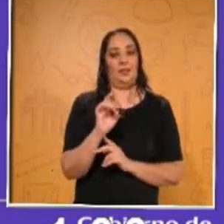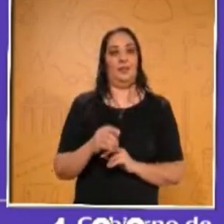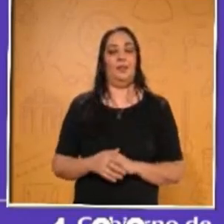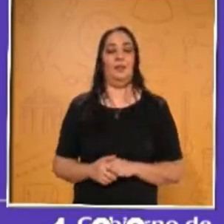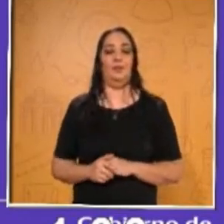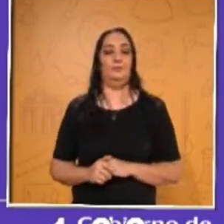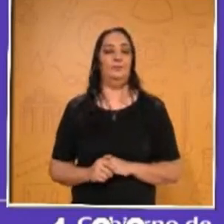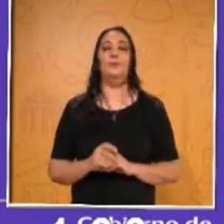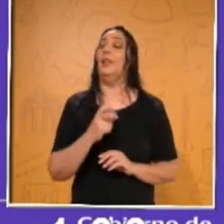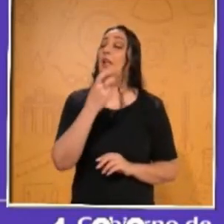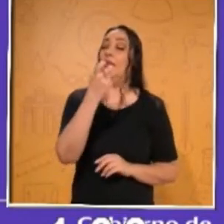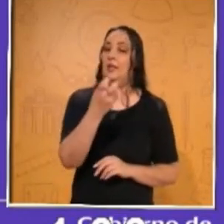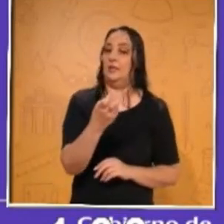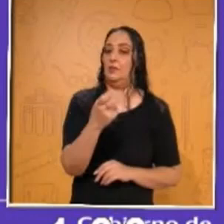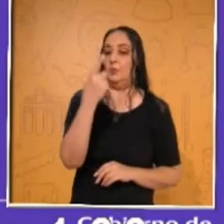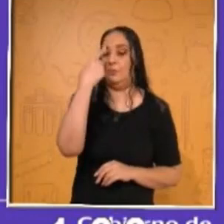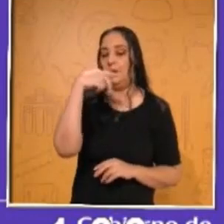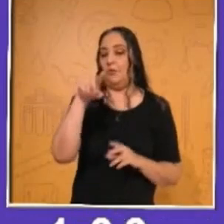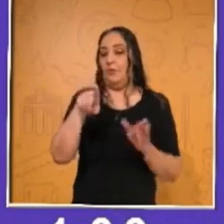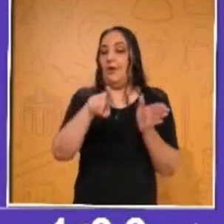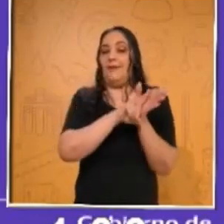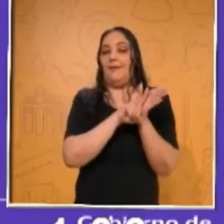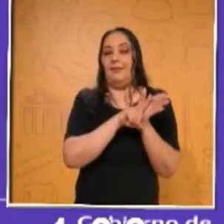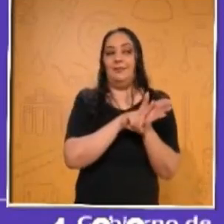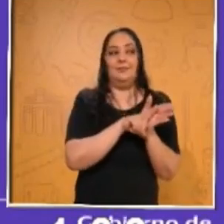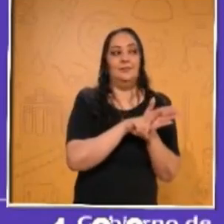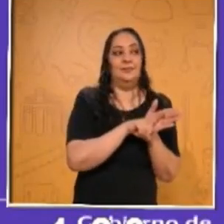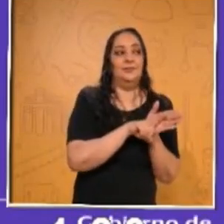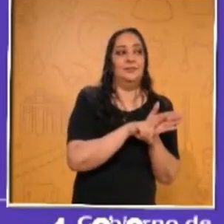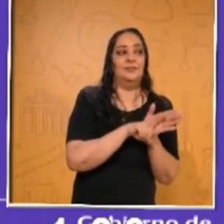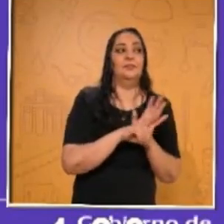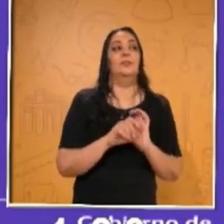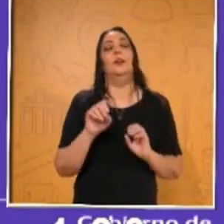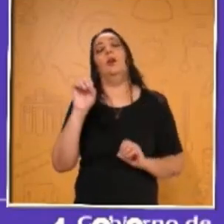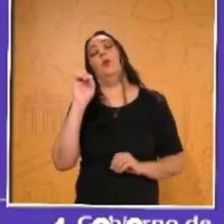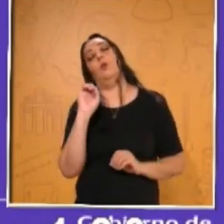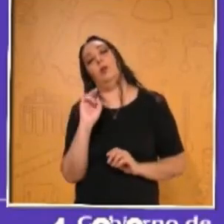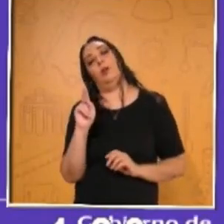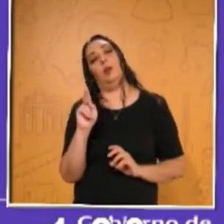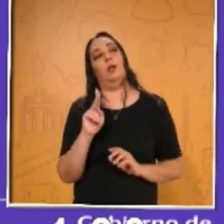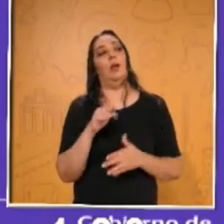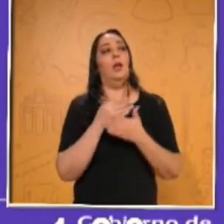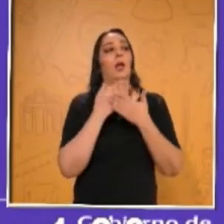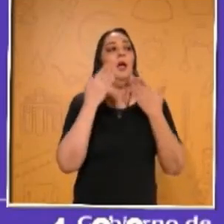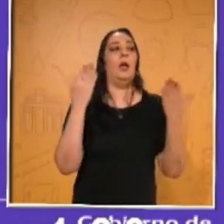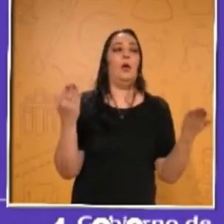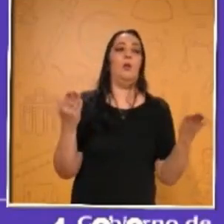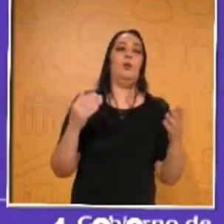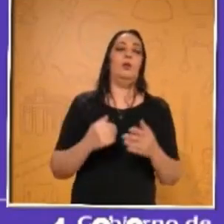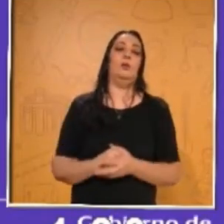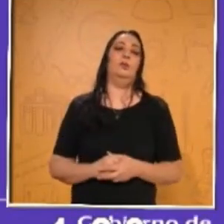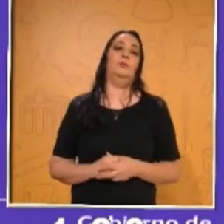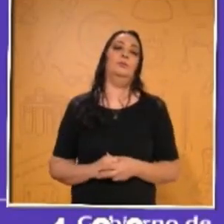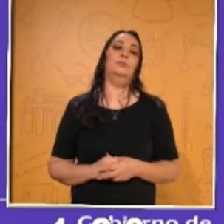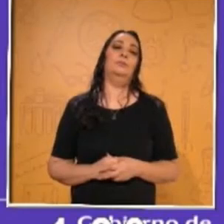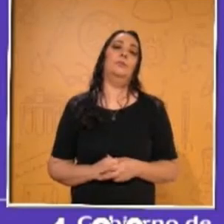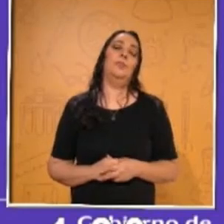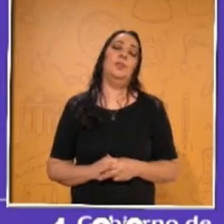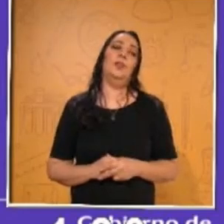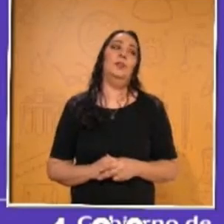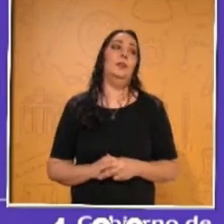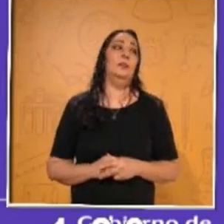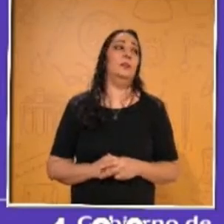Eso es en el caso de una resta. Ahora, vamos a ver ahí igual el caso de una